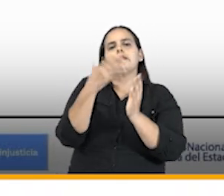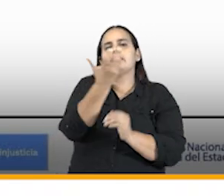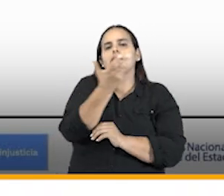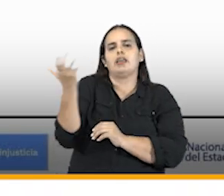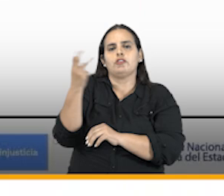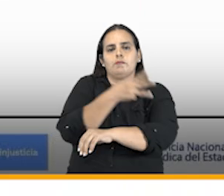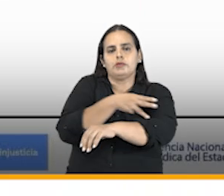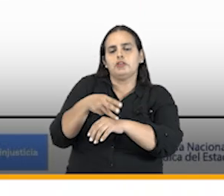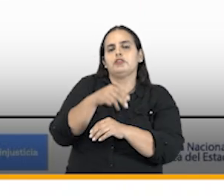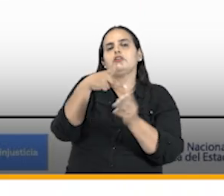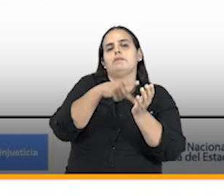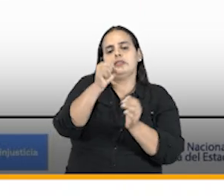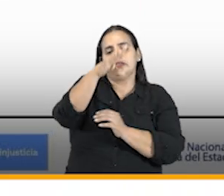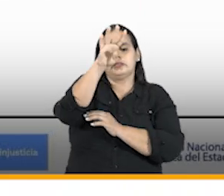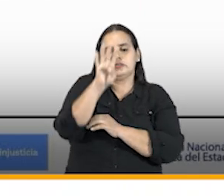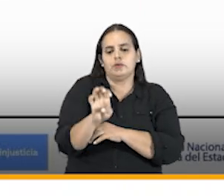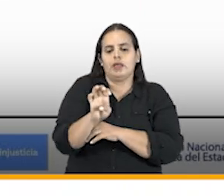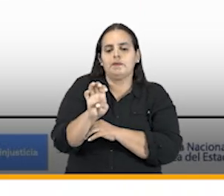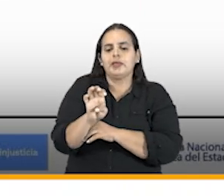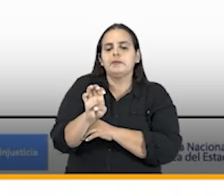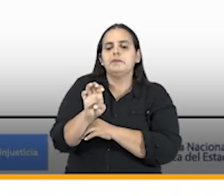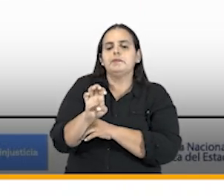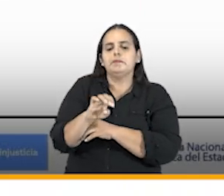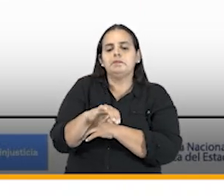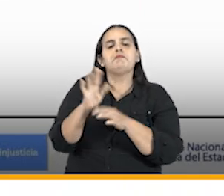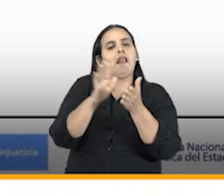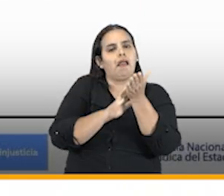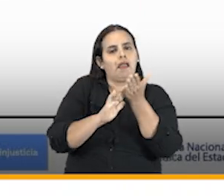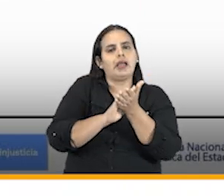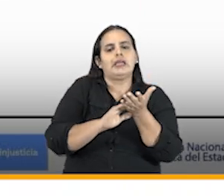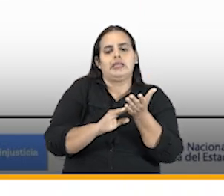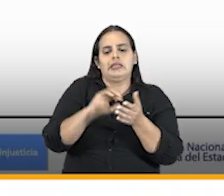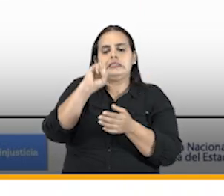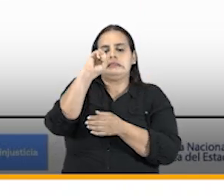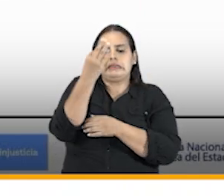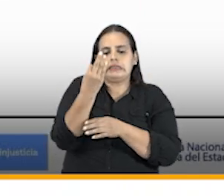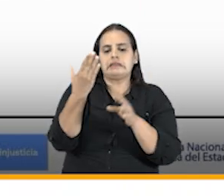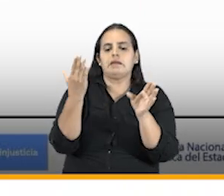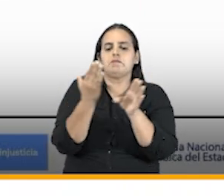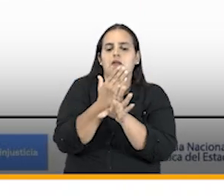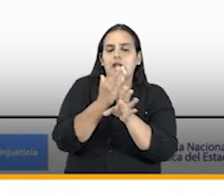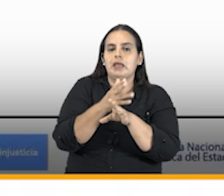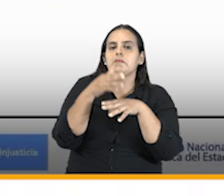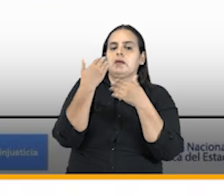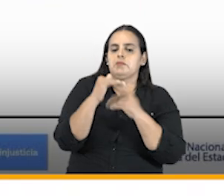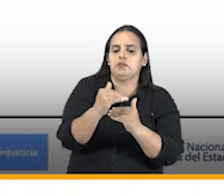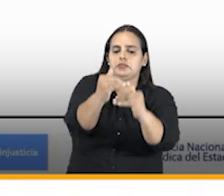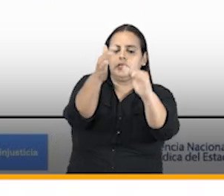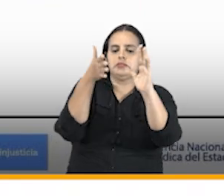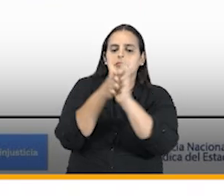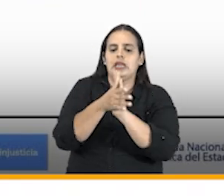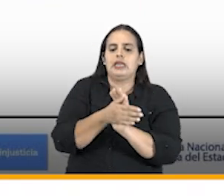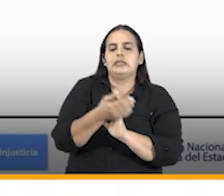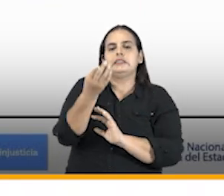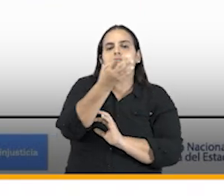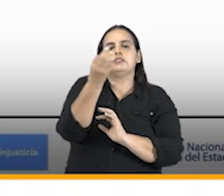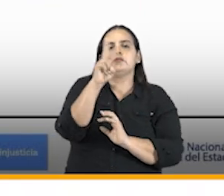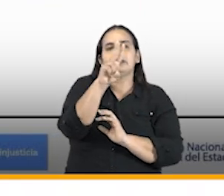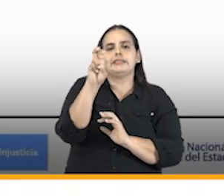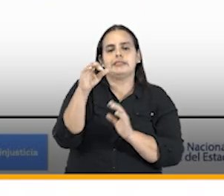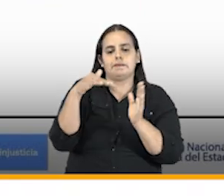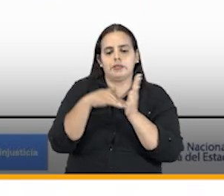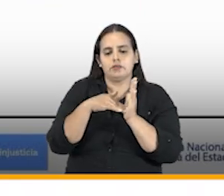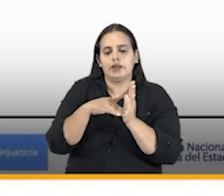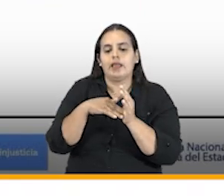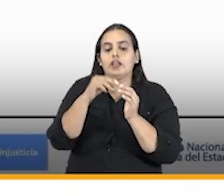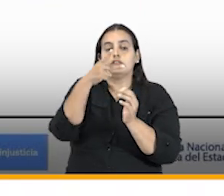en el 2019 logramos conciliar o arreglar 13 controversias con cuantía de 327.000 millones y en